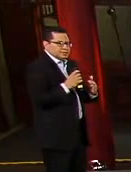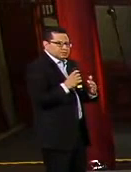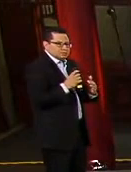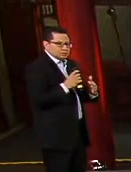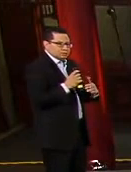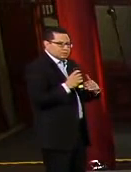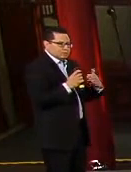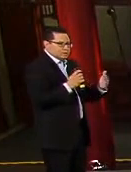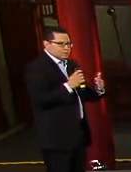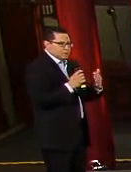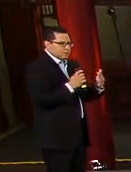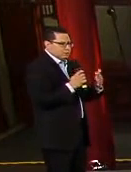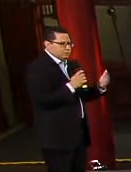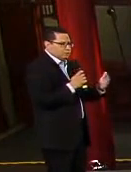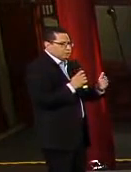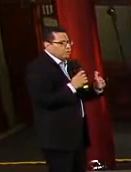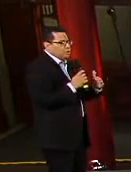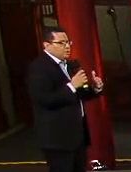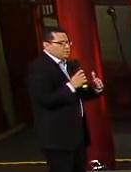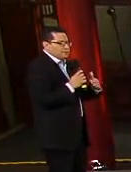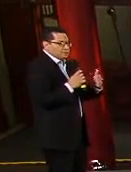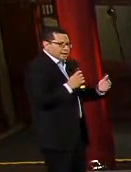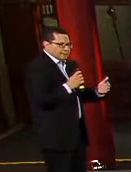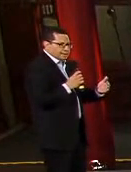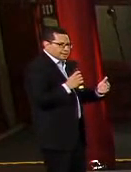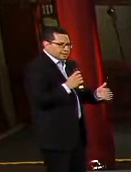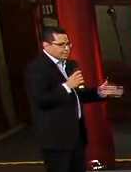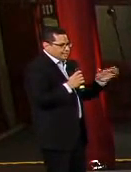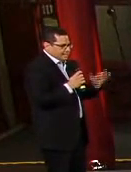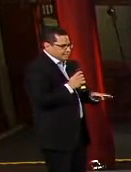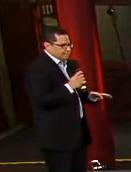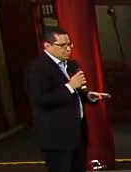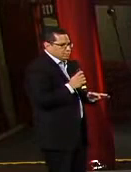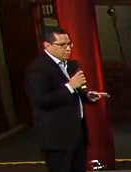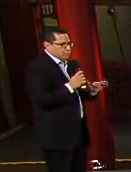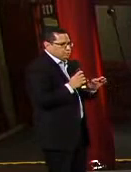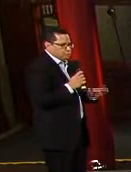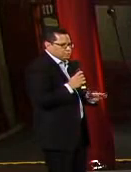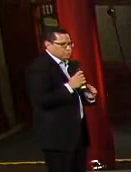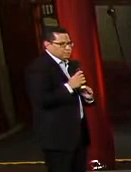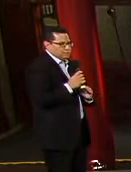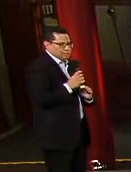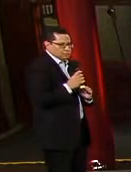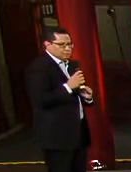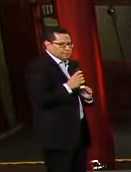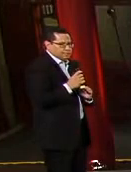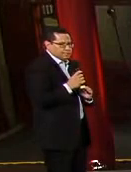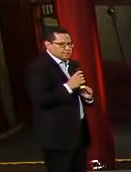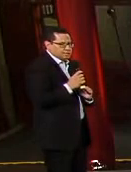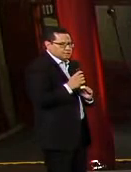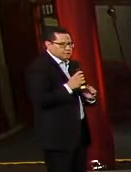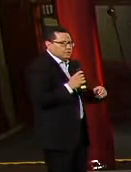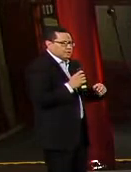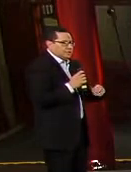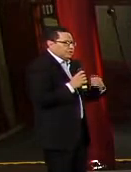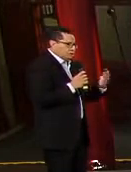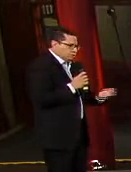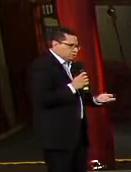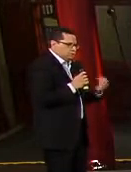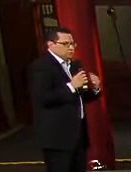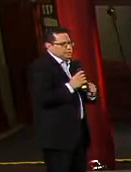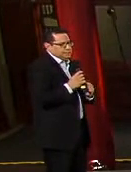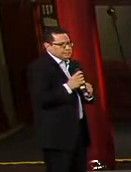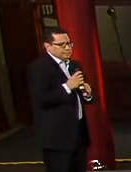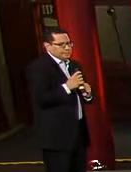que en su momento tuvieron una evolución favorable, que en este momento no se encuentran hospitalizados, que